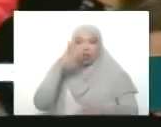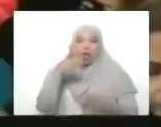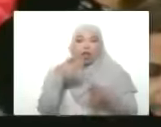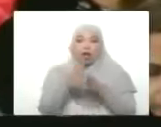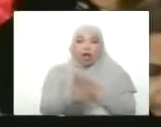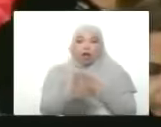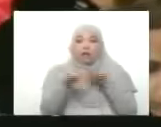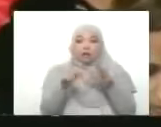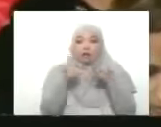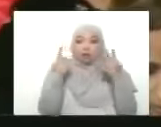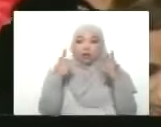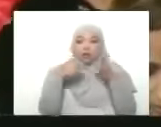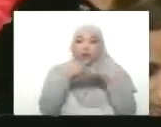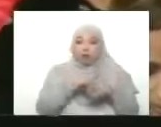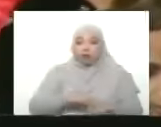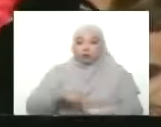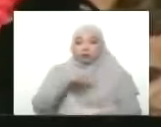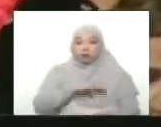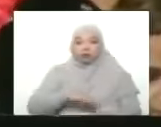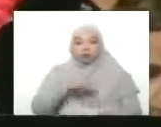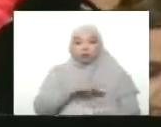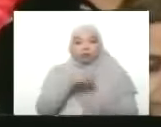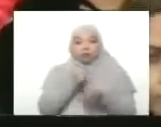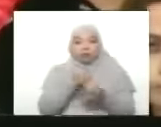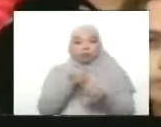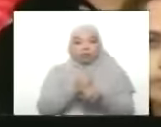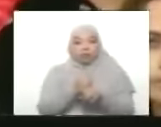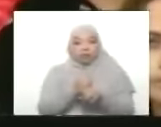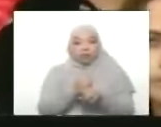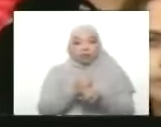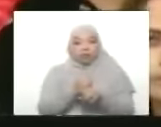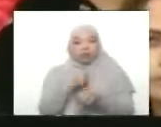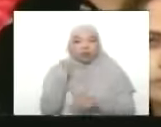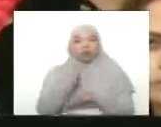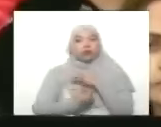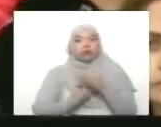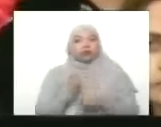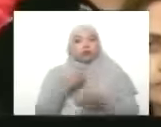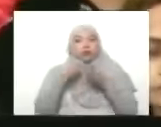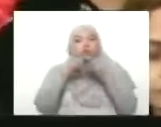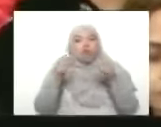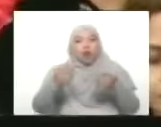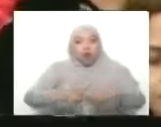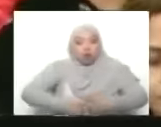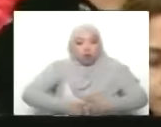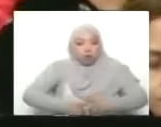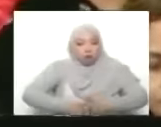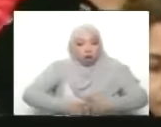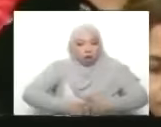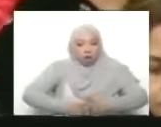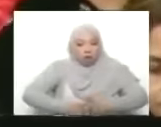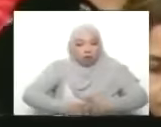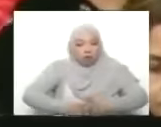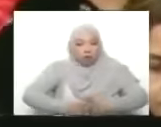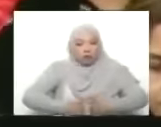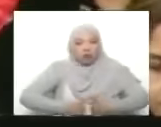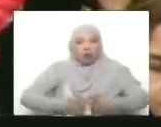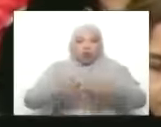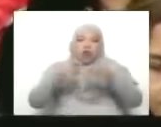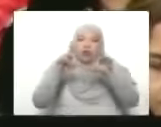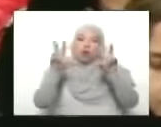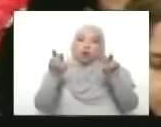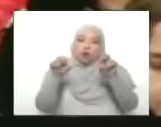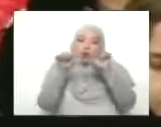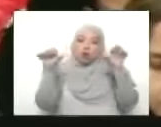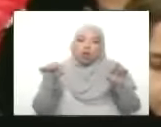vértice de esta gran misión y de entrada le digo vamos a hacer todo el esfuerzo por activar una red